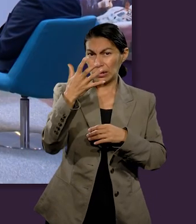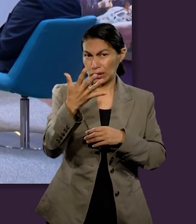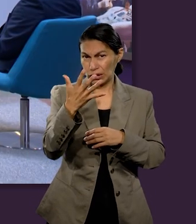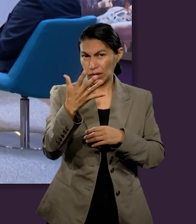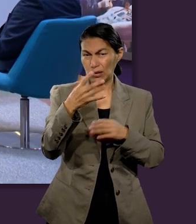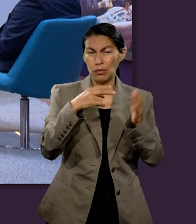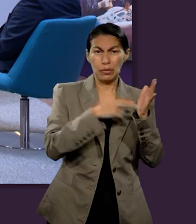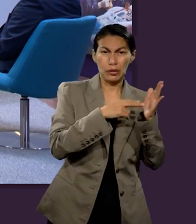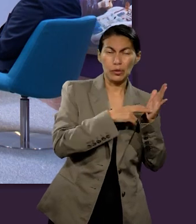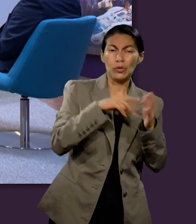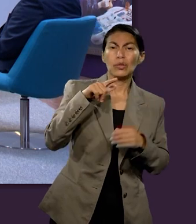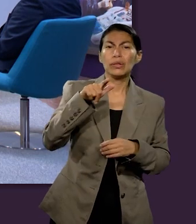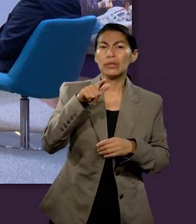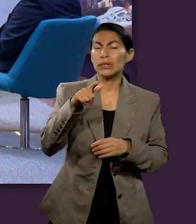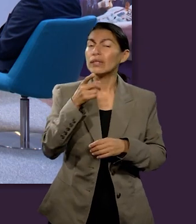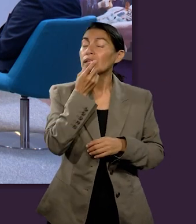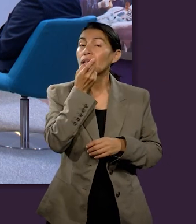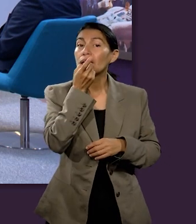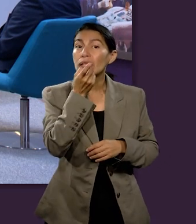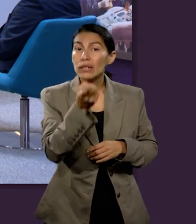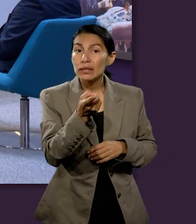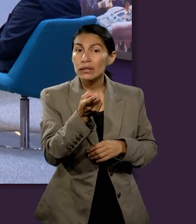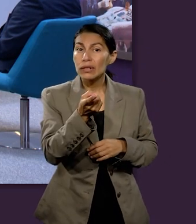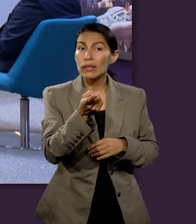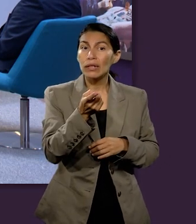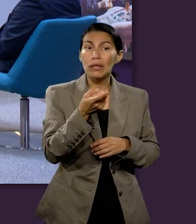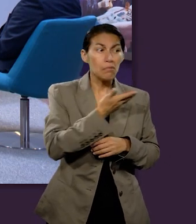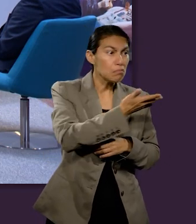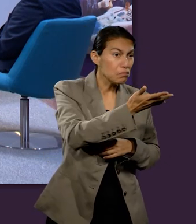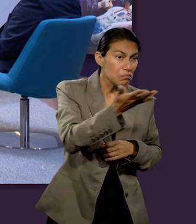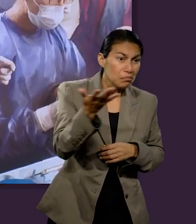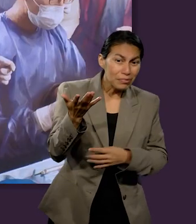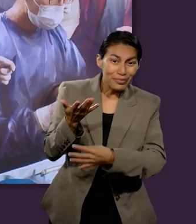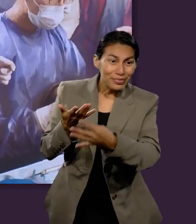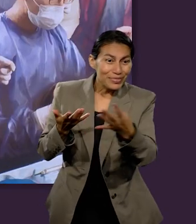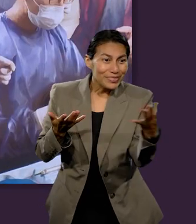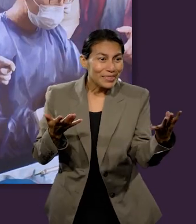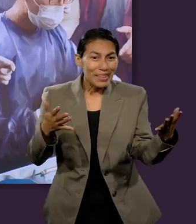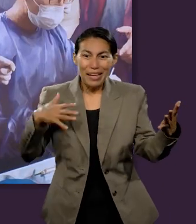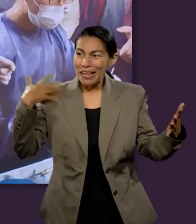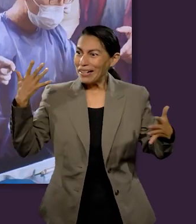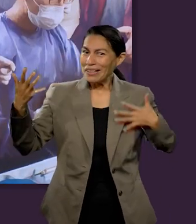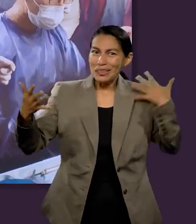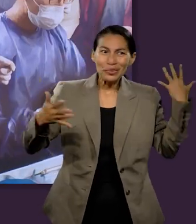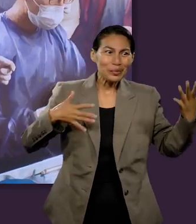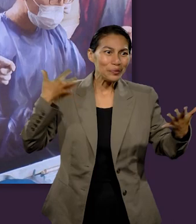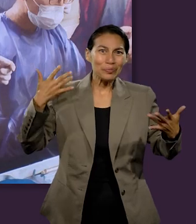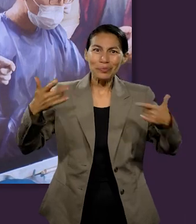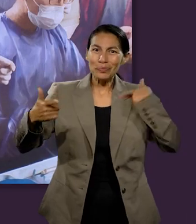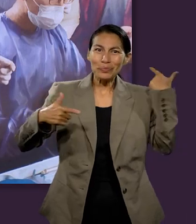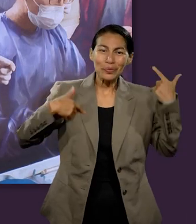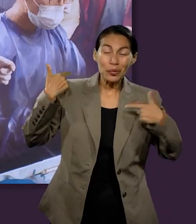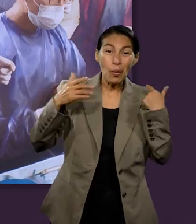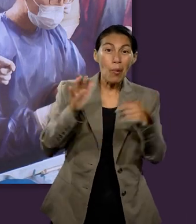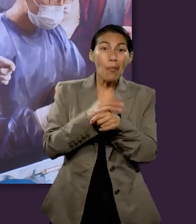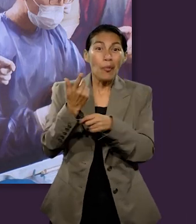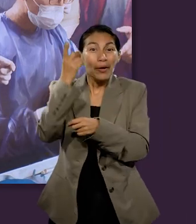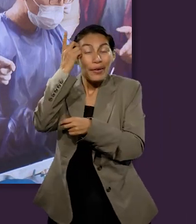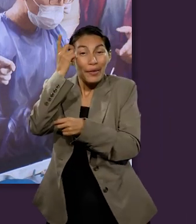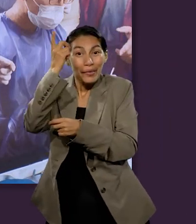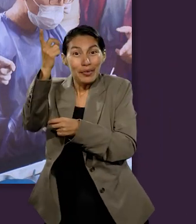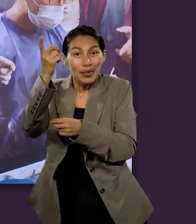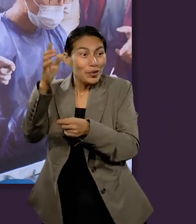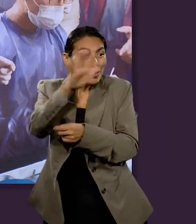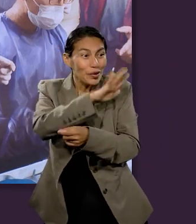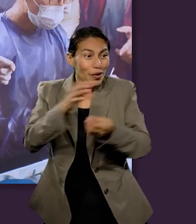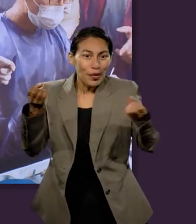65, a partir del versículo 17, que nos cuenta que se iban a poder gozar, se iban a alegrar en